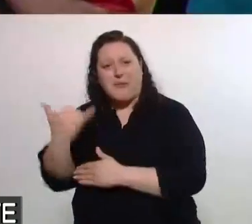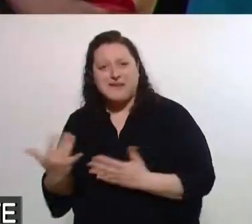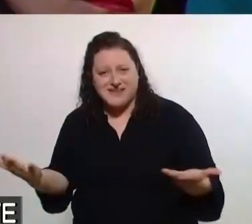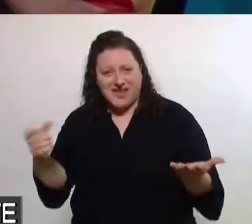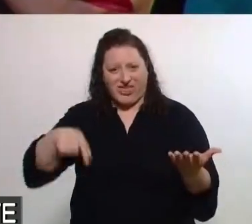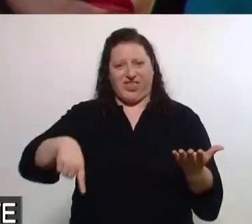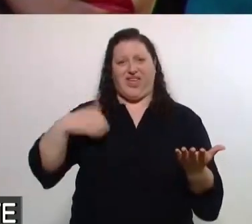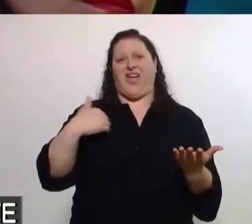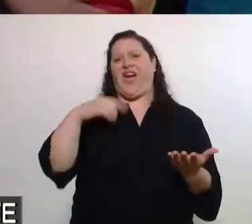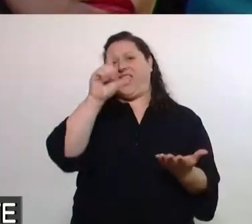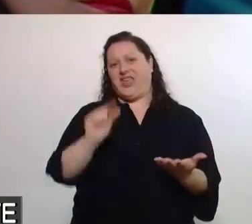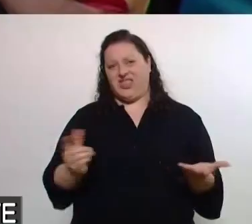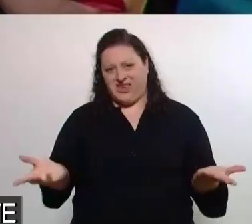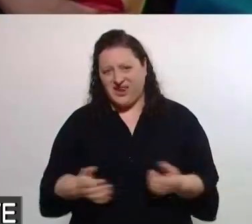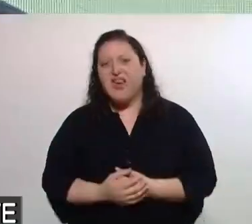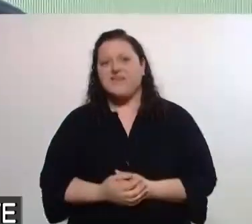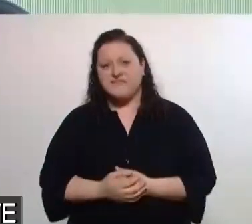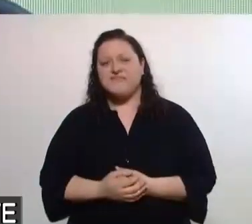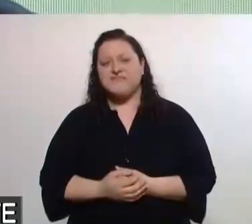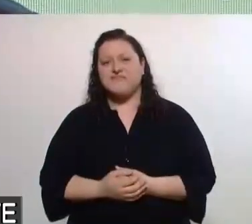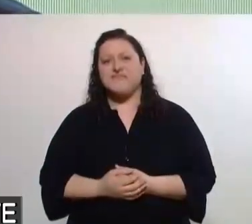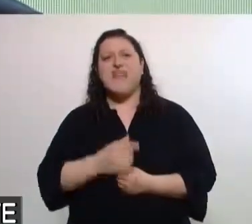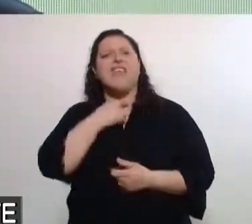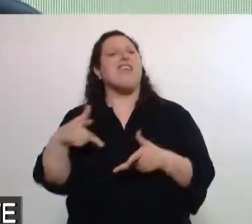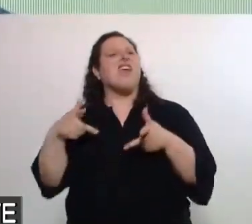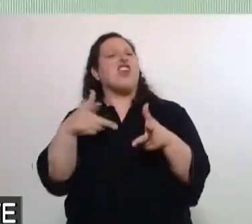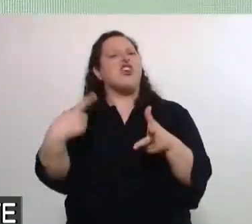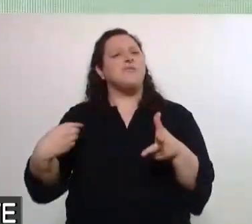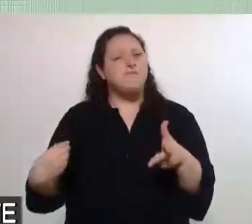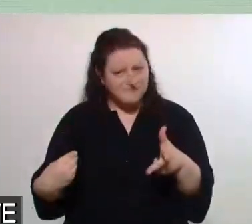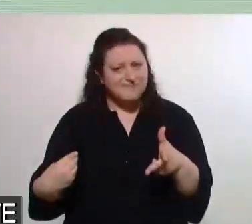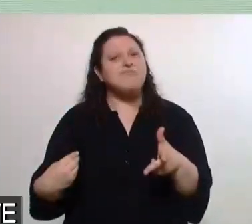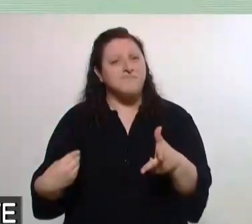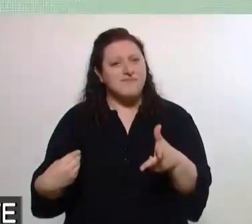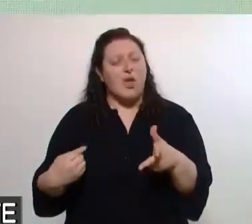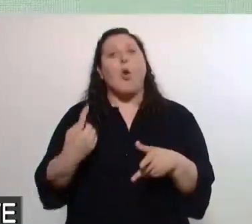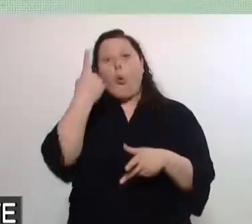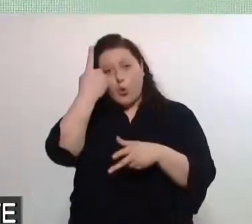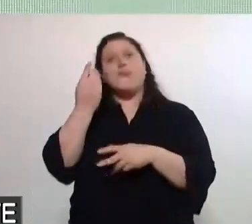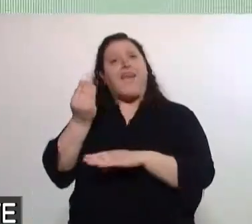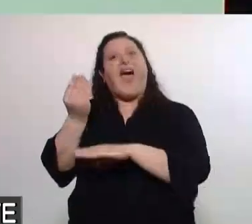quiero decirles que hay uno de los candidatos